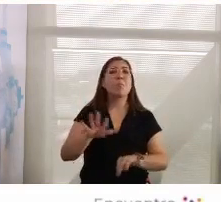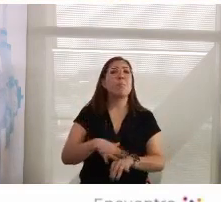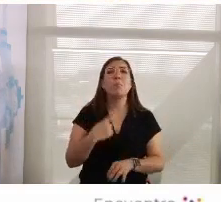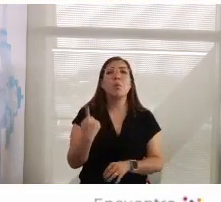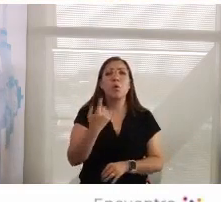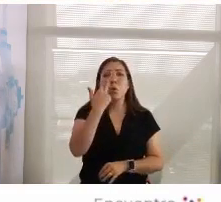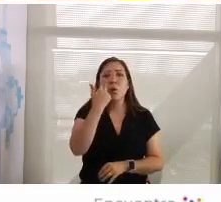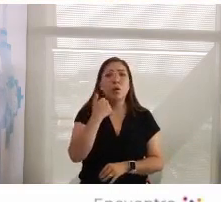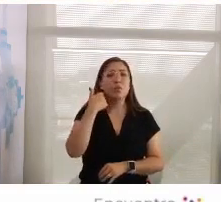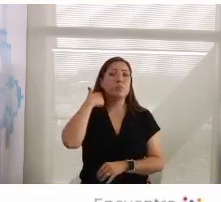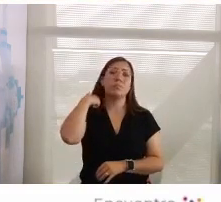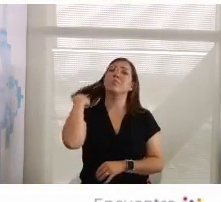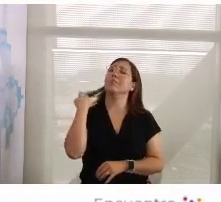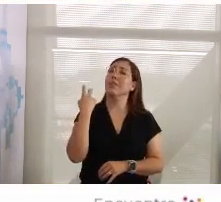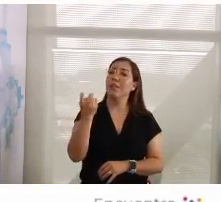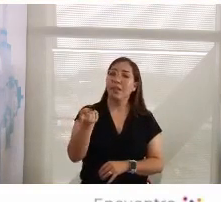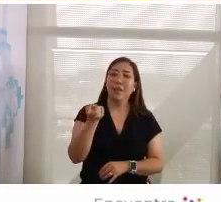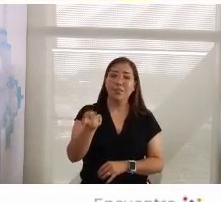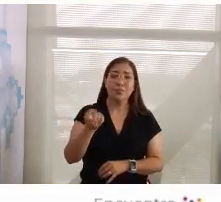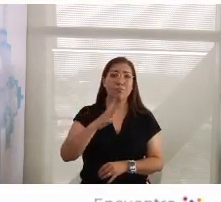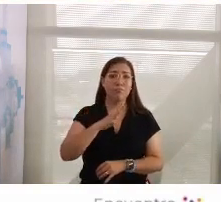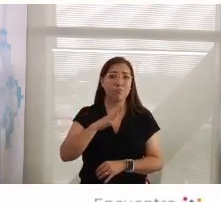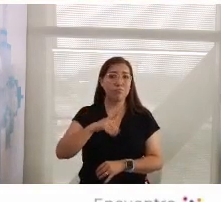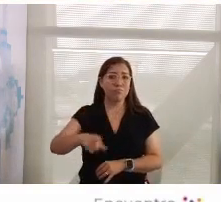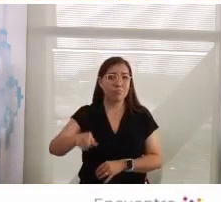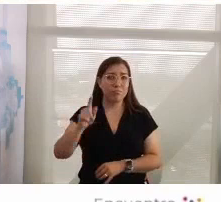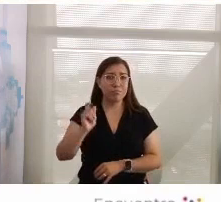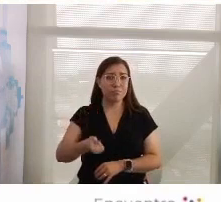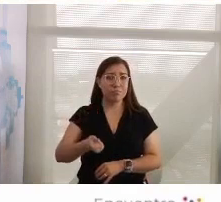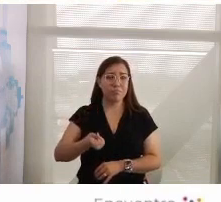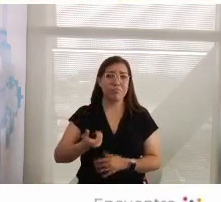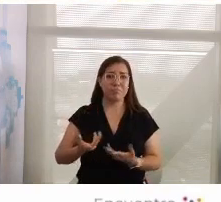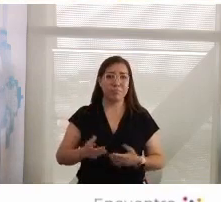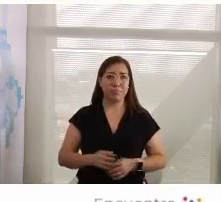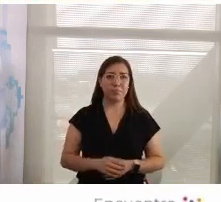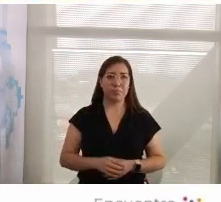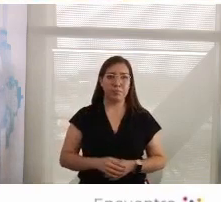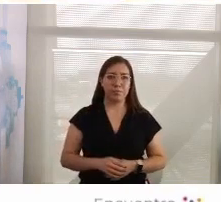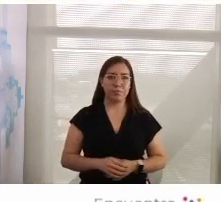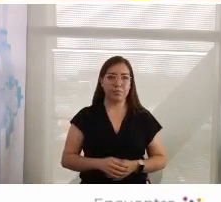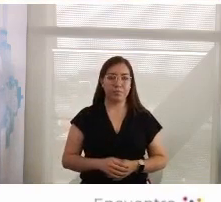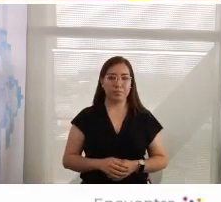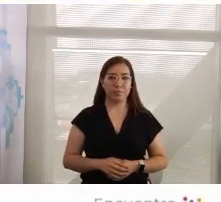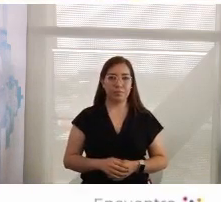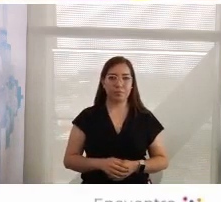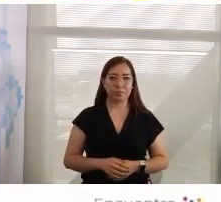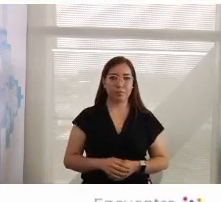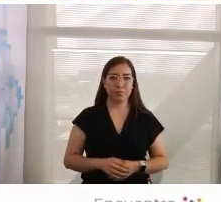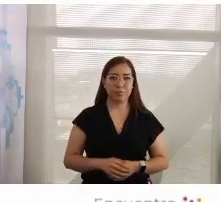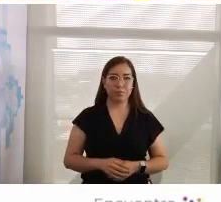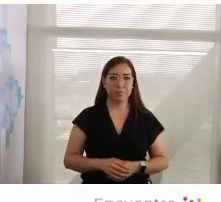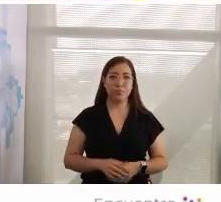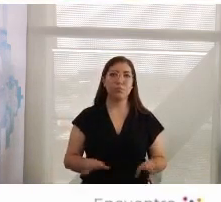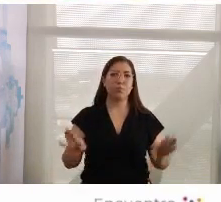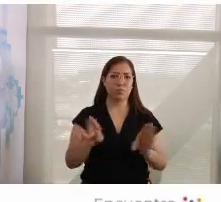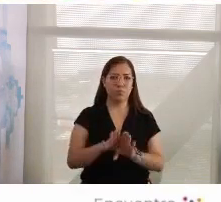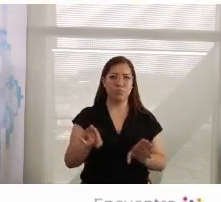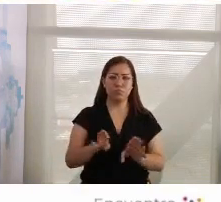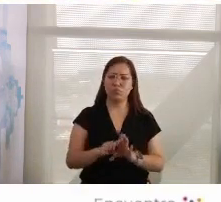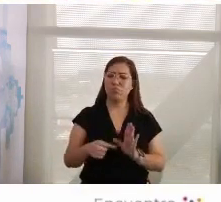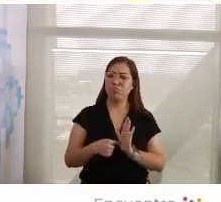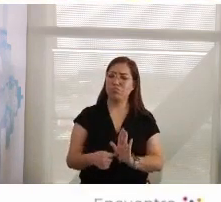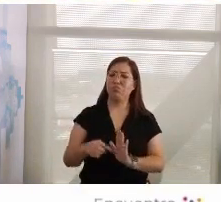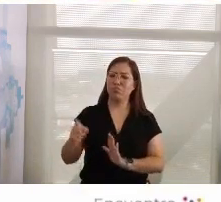trata. Se trata de blandir el emblema de la